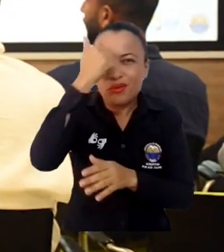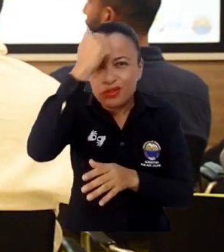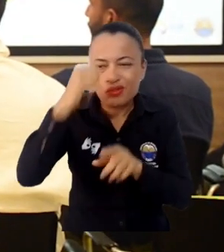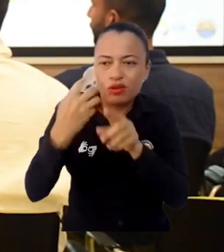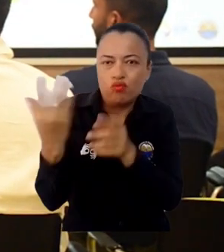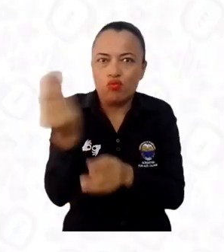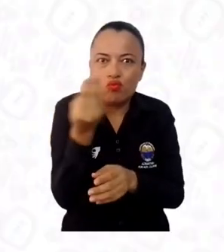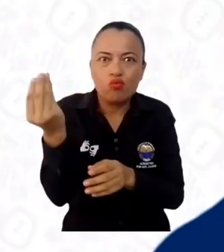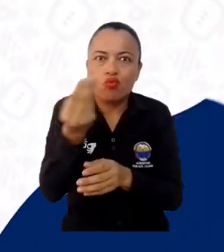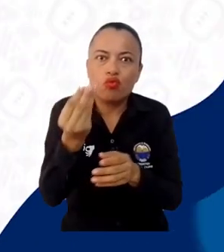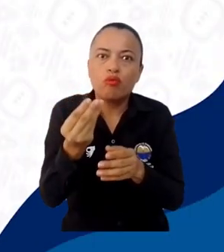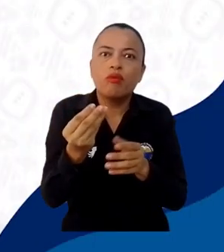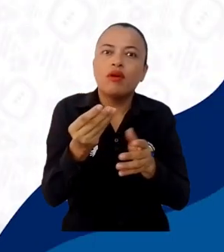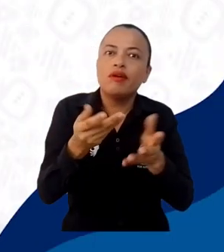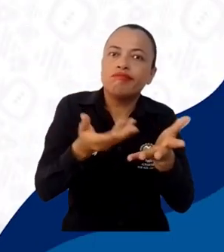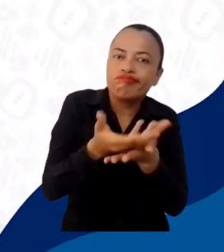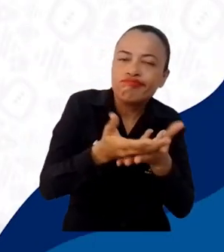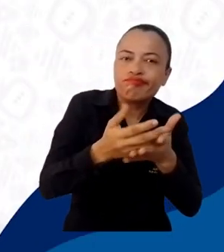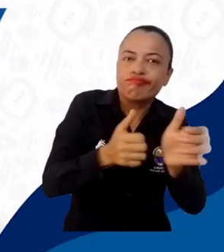especializadas.